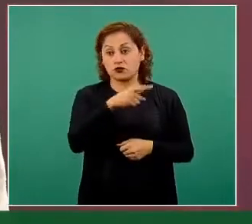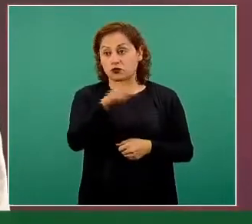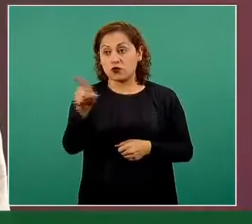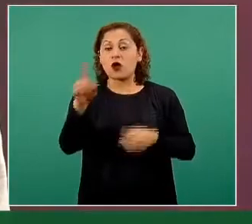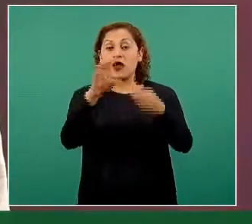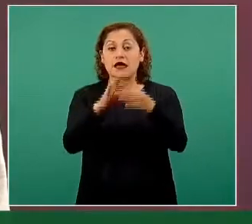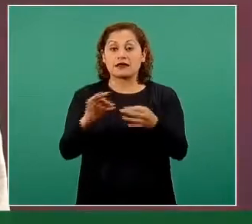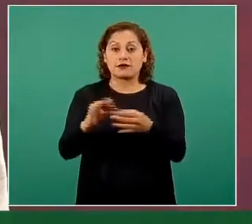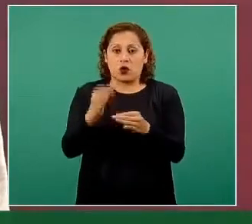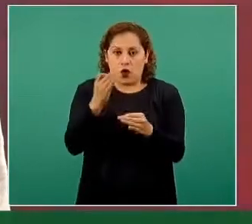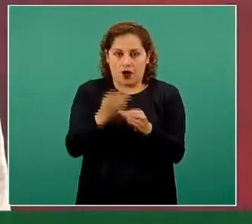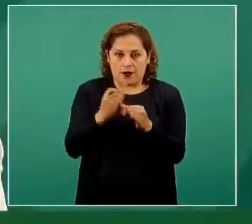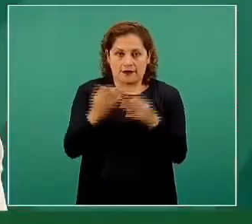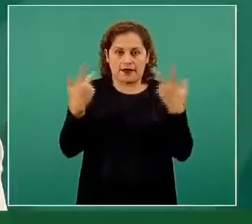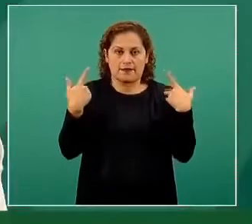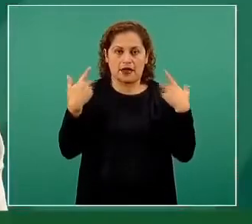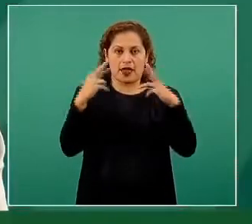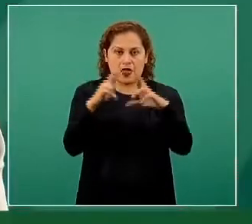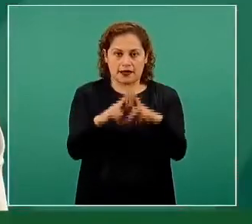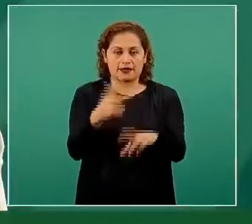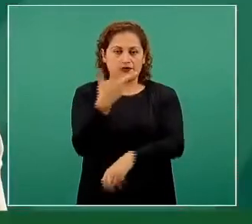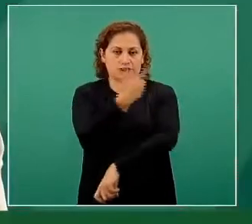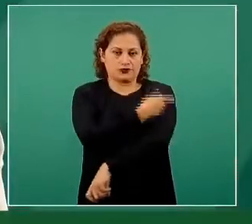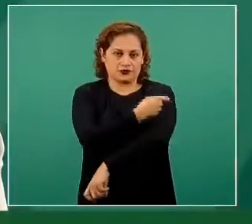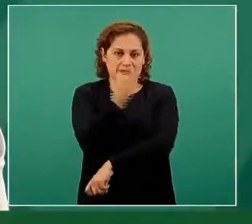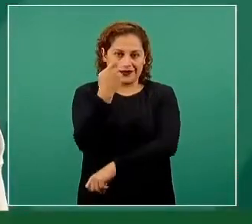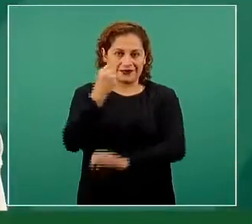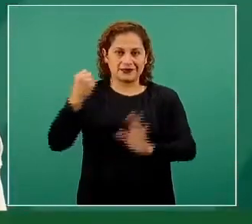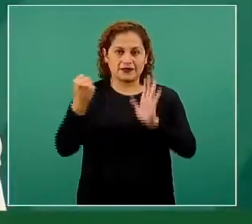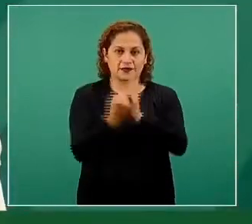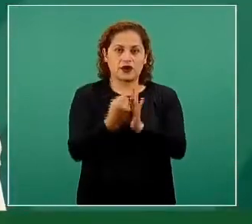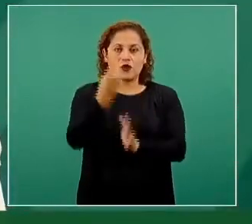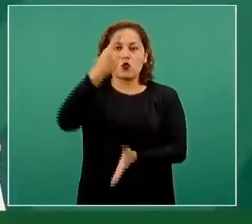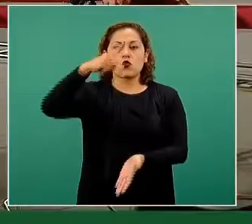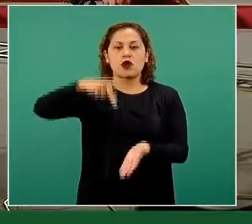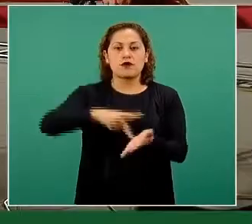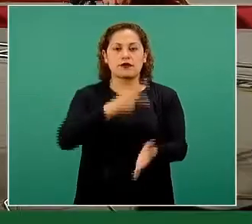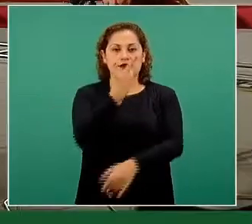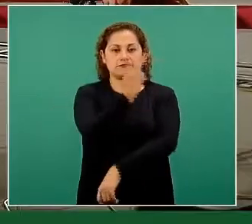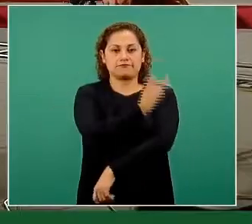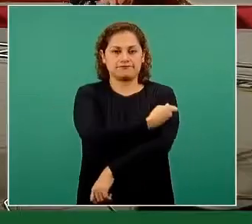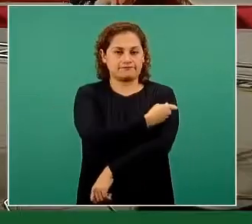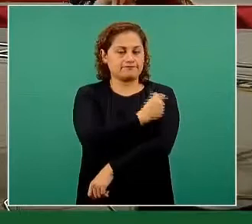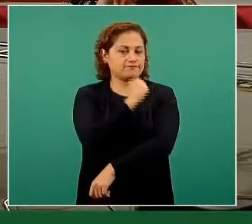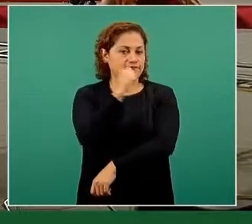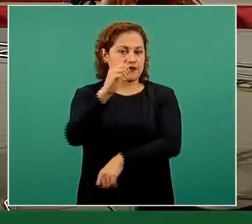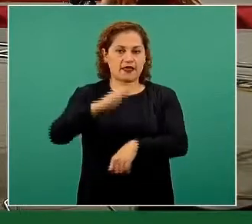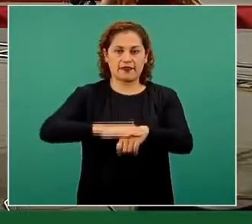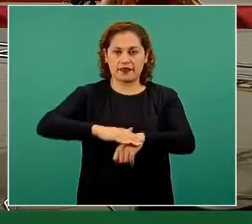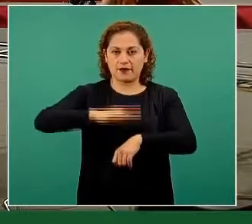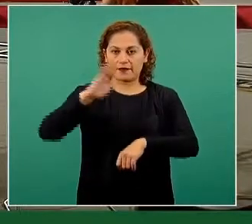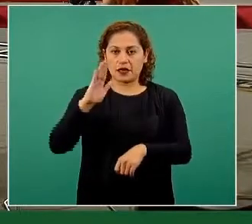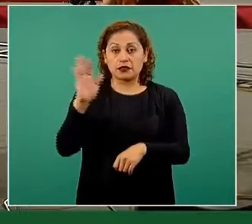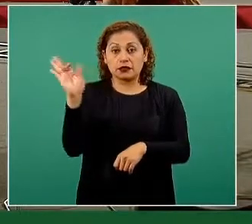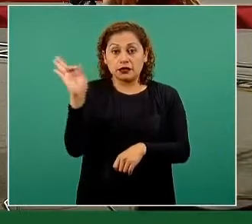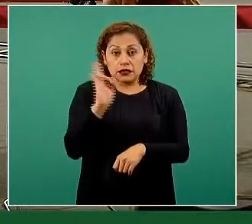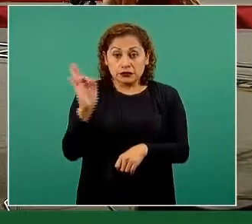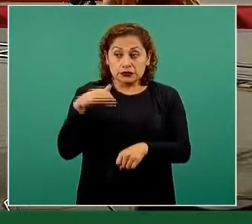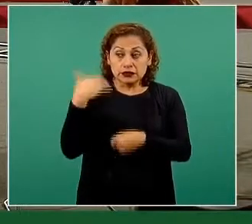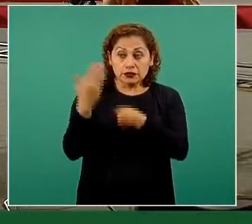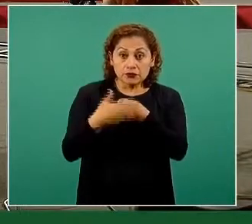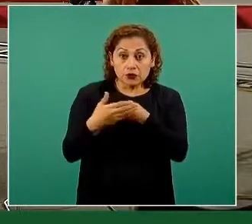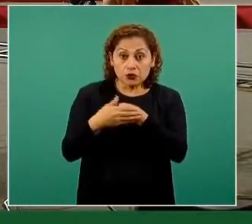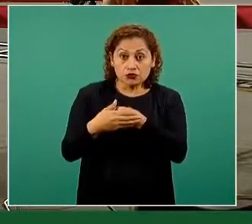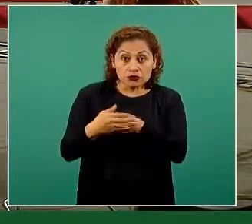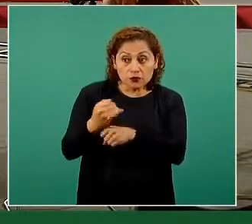educativo que en este momento está recibiendo esta vacuna es de una sola dosis. Hasta el momento, si la situación cambiara, lo haríamos